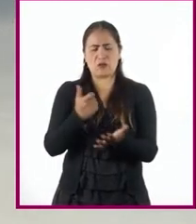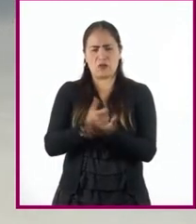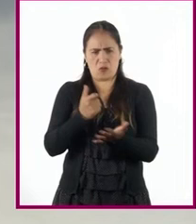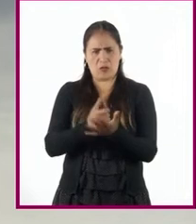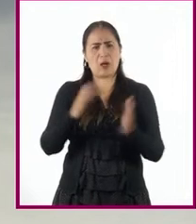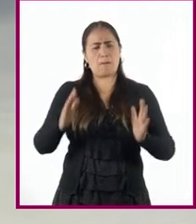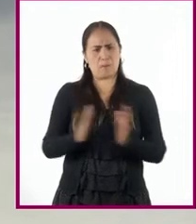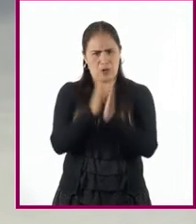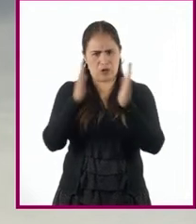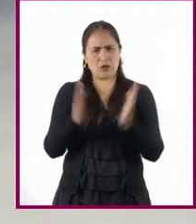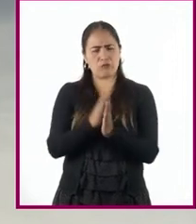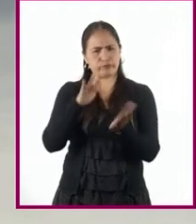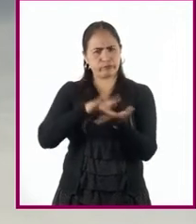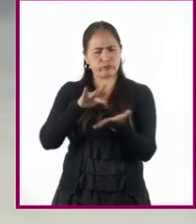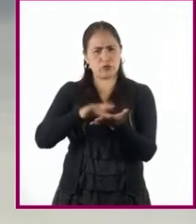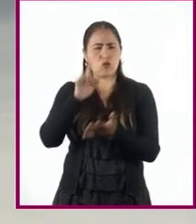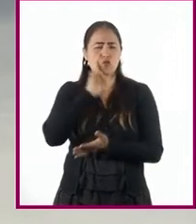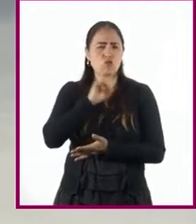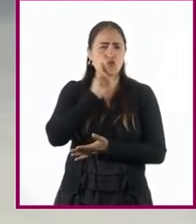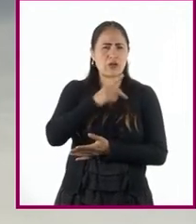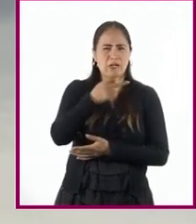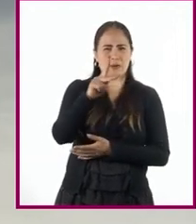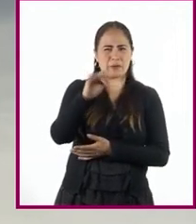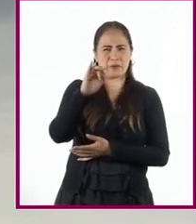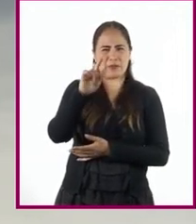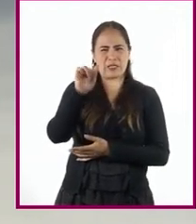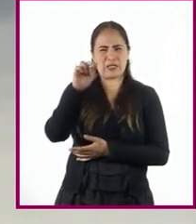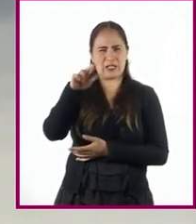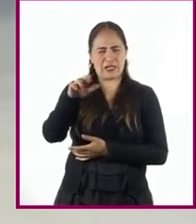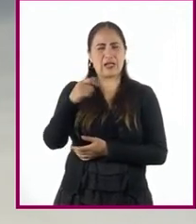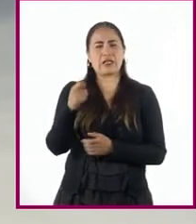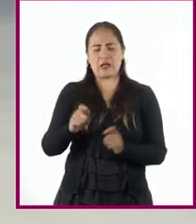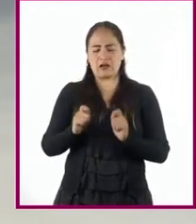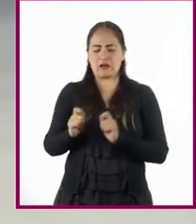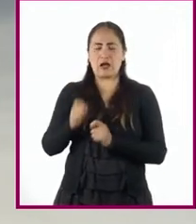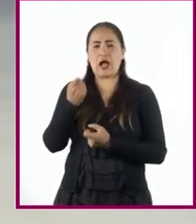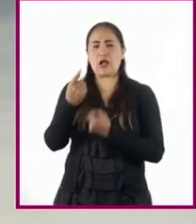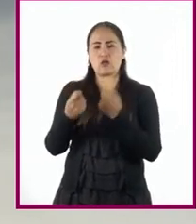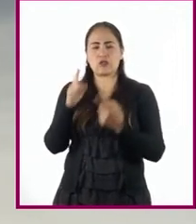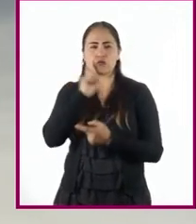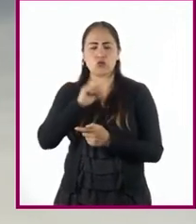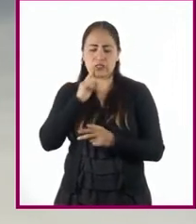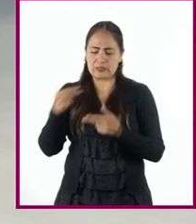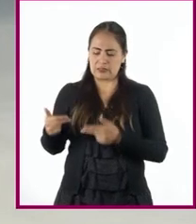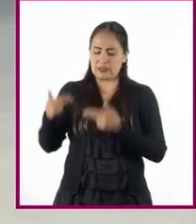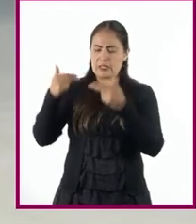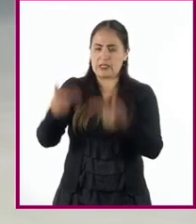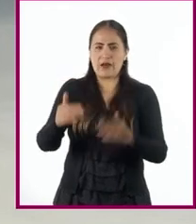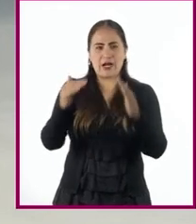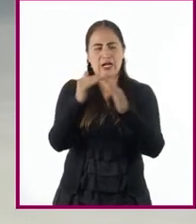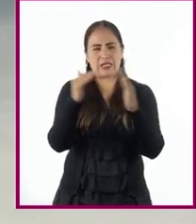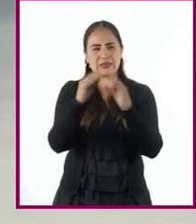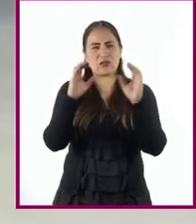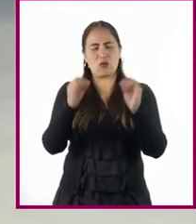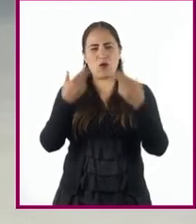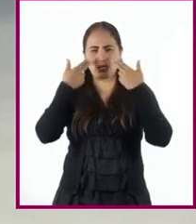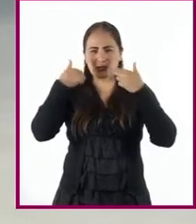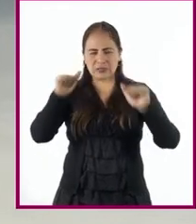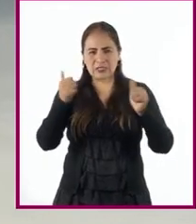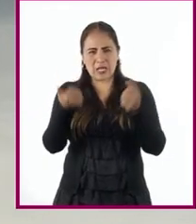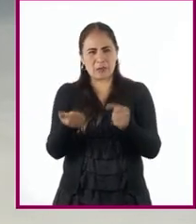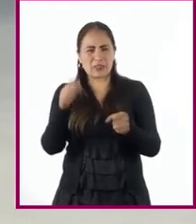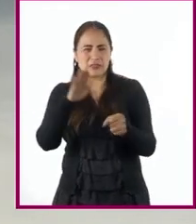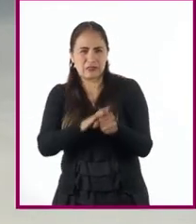Pilar Pérez Cantó señala que algunas mujeres heredaban casas y haciendas que administraban, vendían o